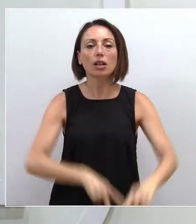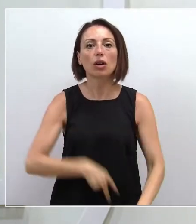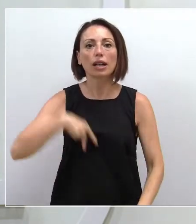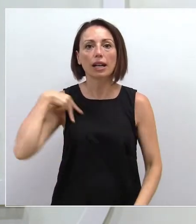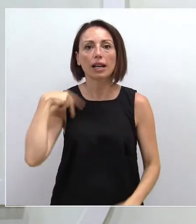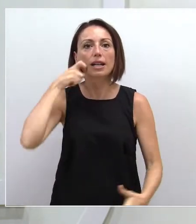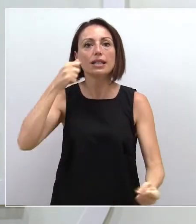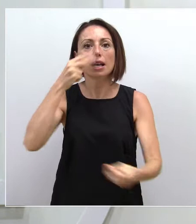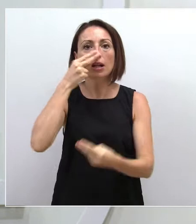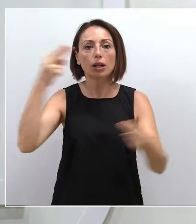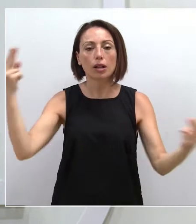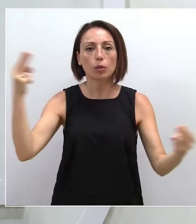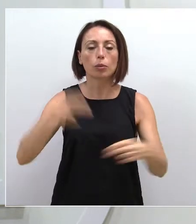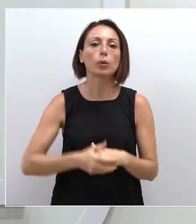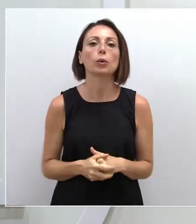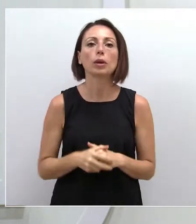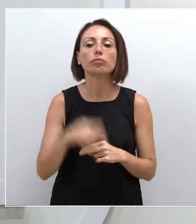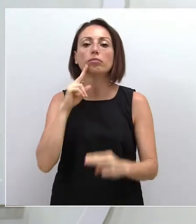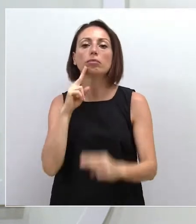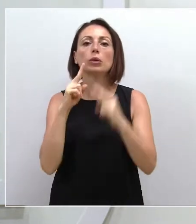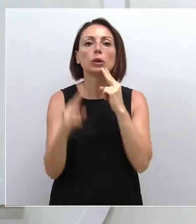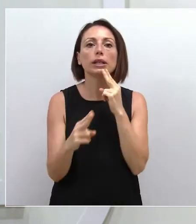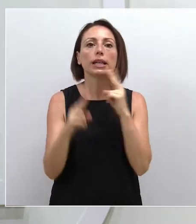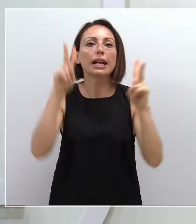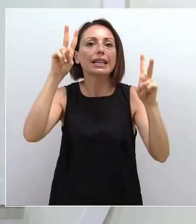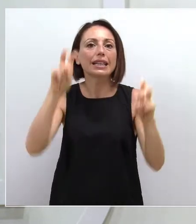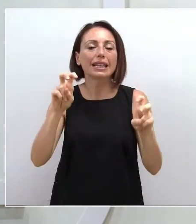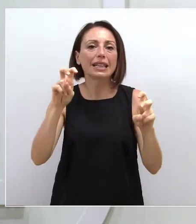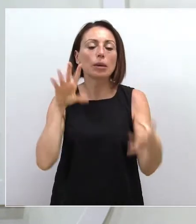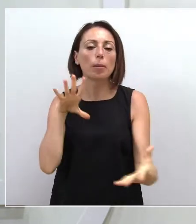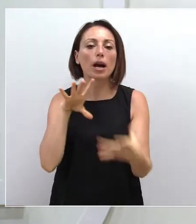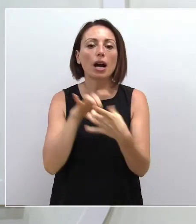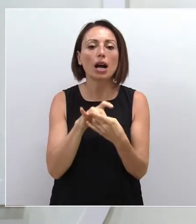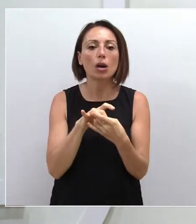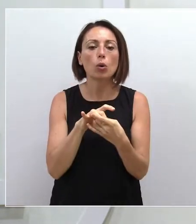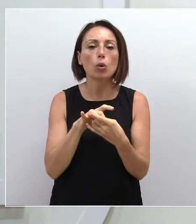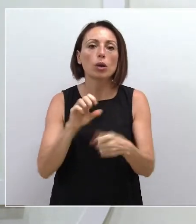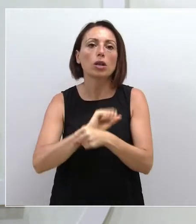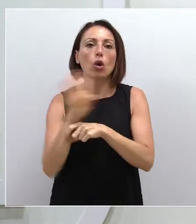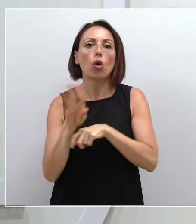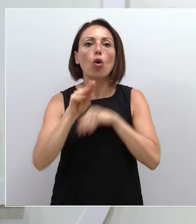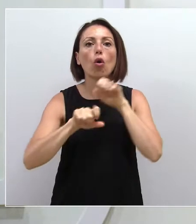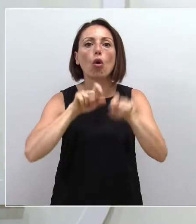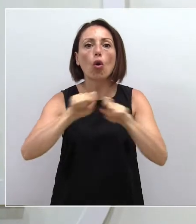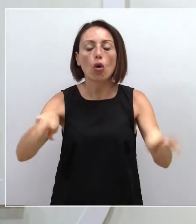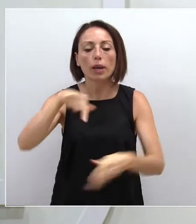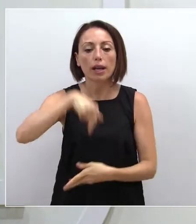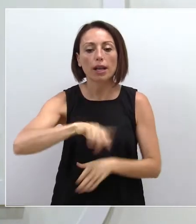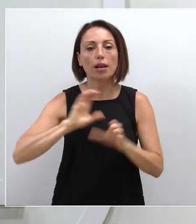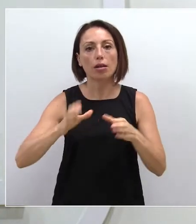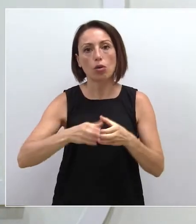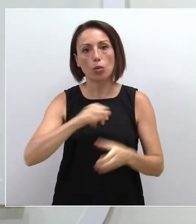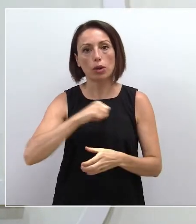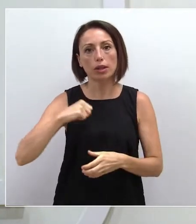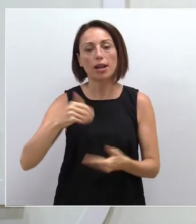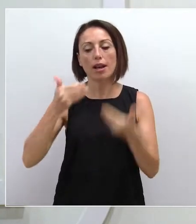Pública, José Carlos Vicente, que responderá a cualquier pregunta sobre la evolución de la pandemia en la comunidad. Muchísimas gracias